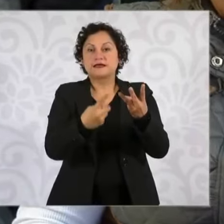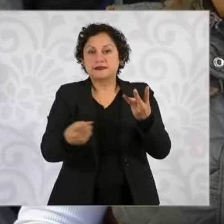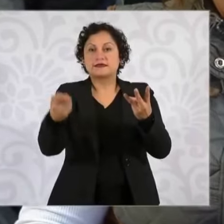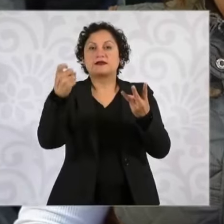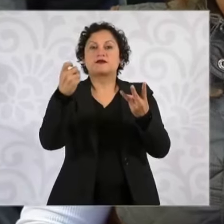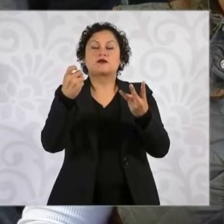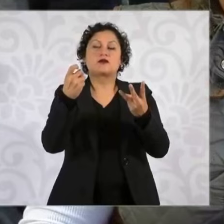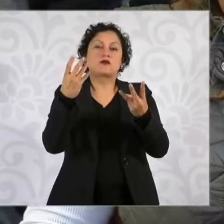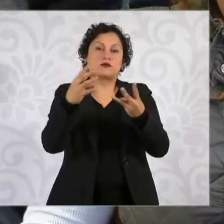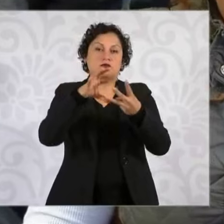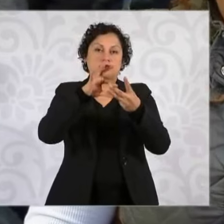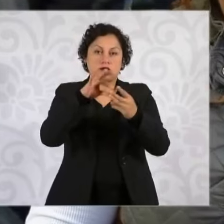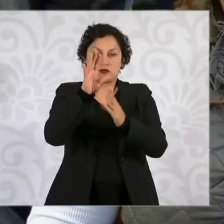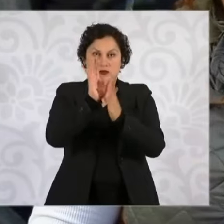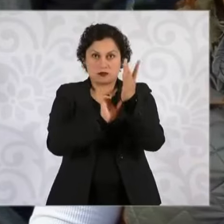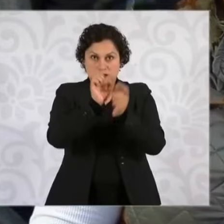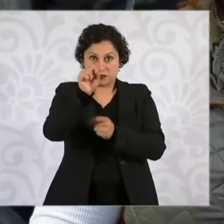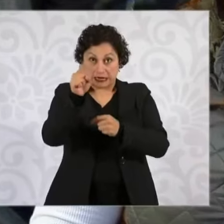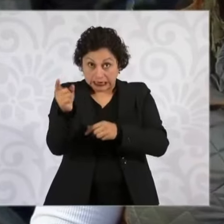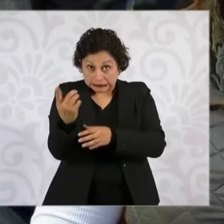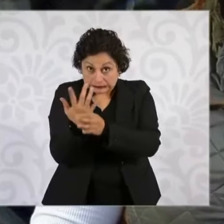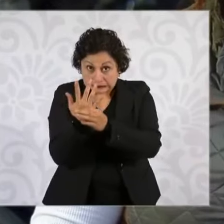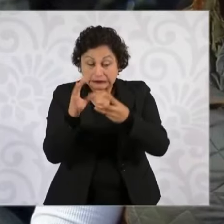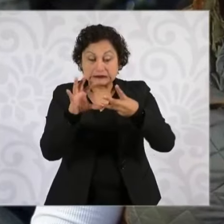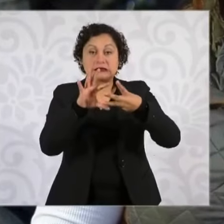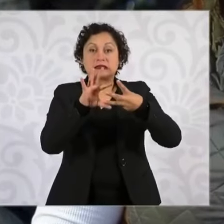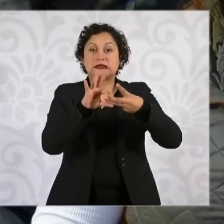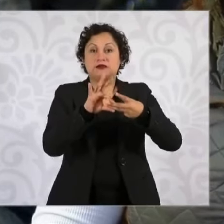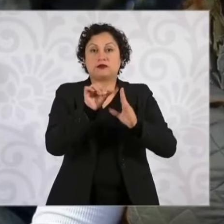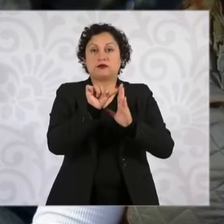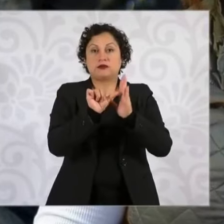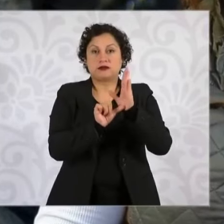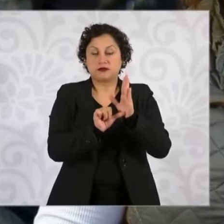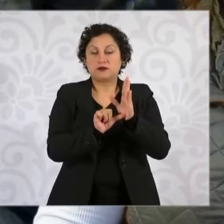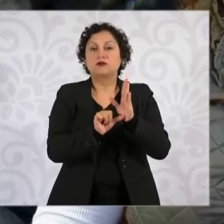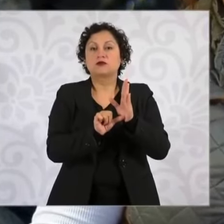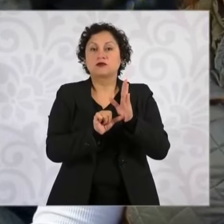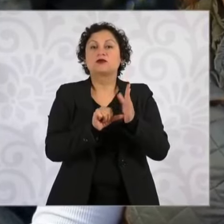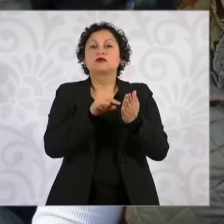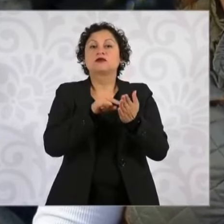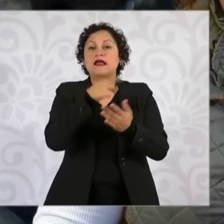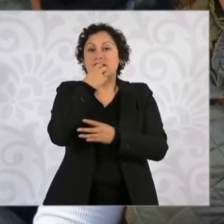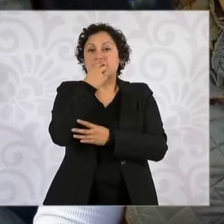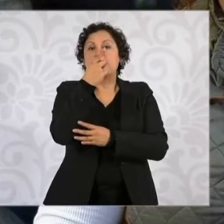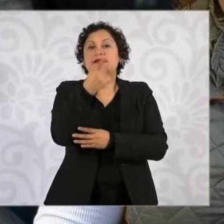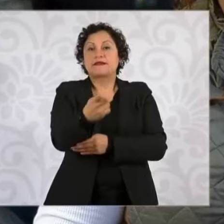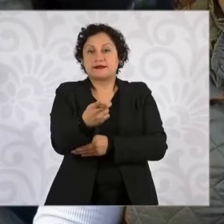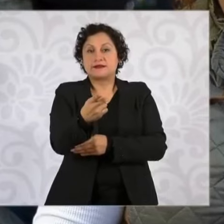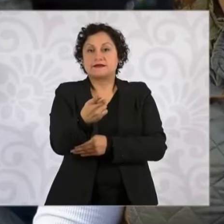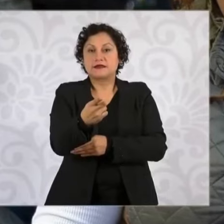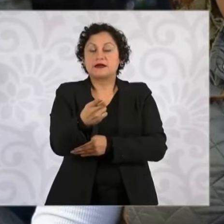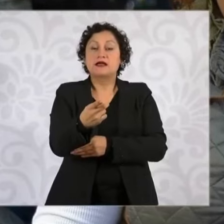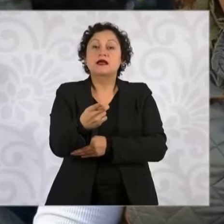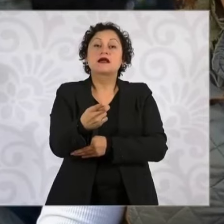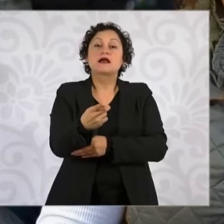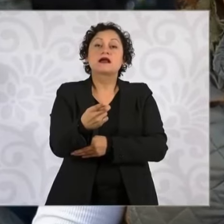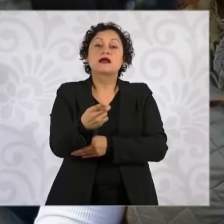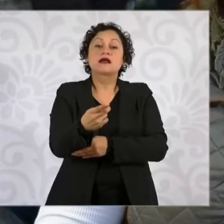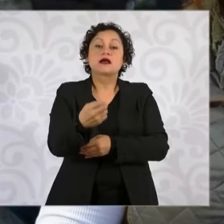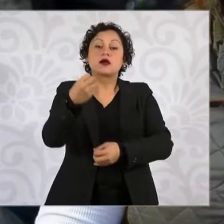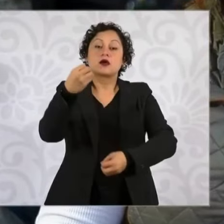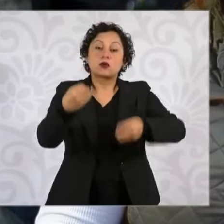que supuestamente esos últimos dicen que tiene como facultad exclusiva el poder judicial, el